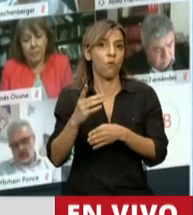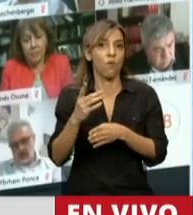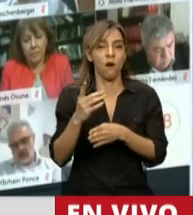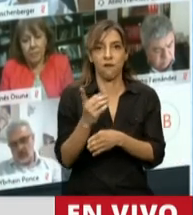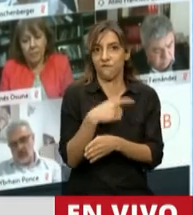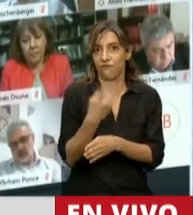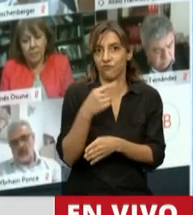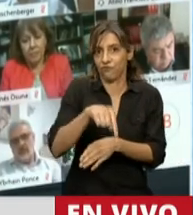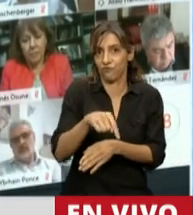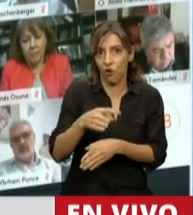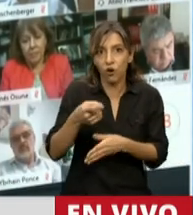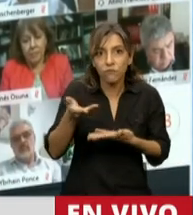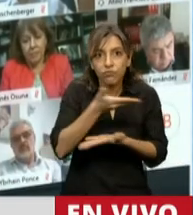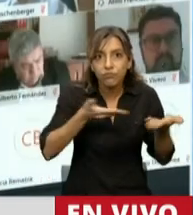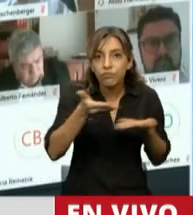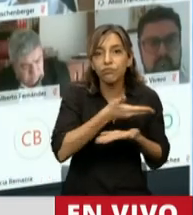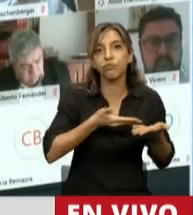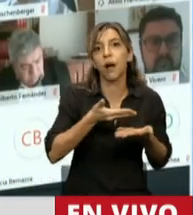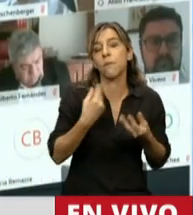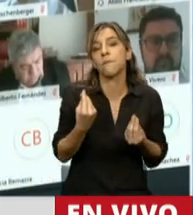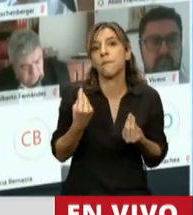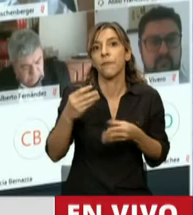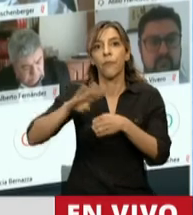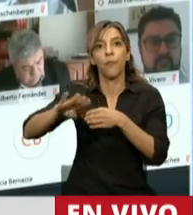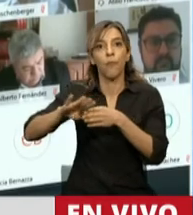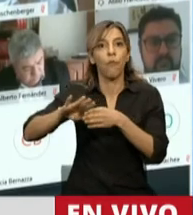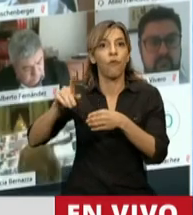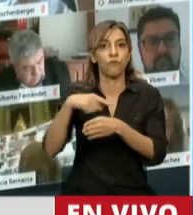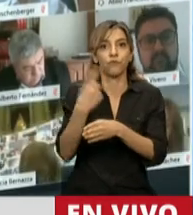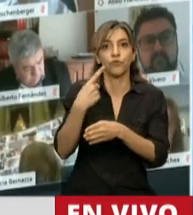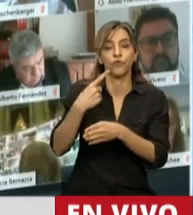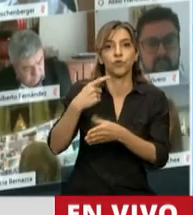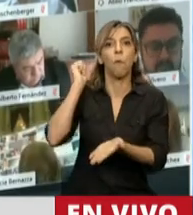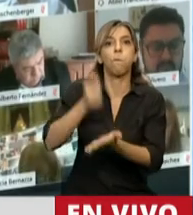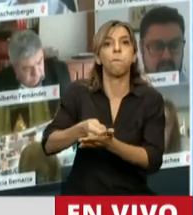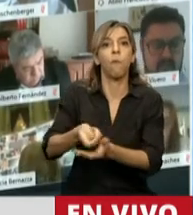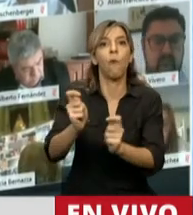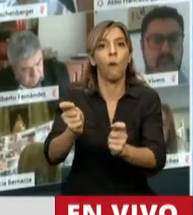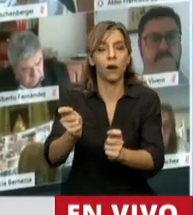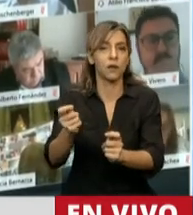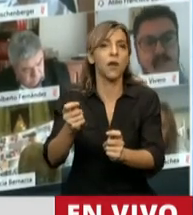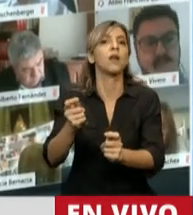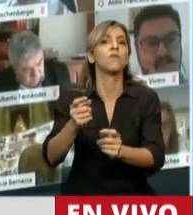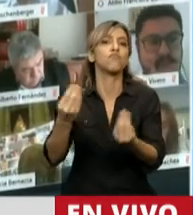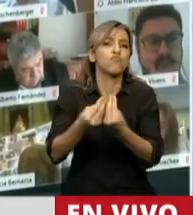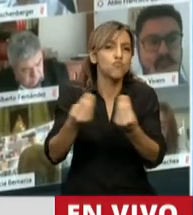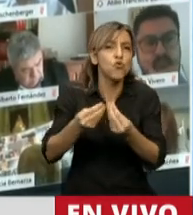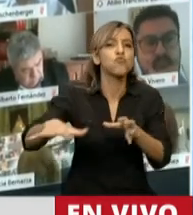la tienen sectores estatales, dependencias estatales.